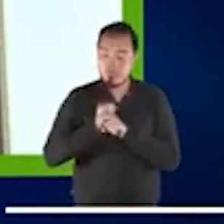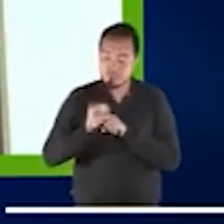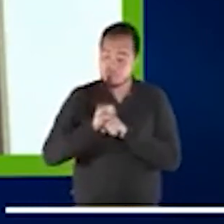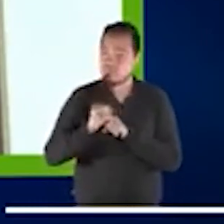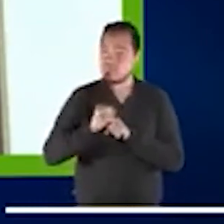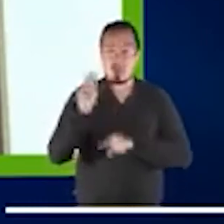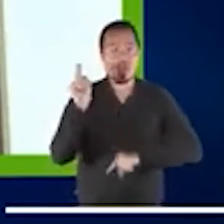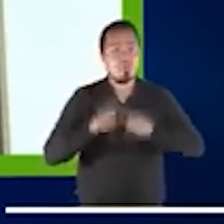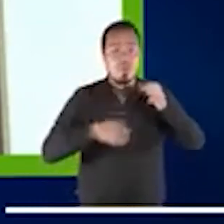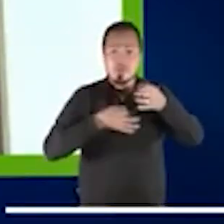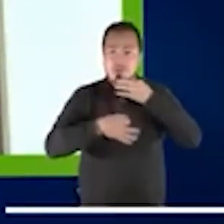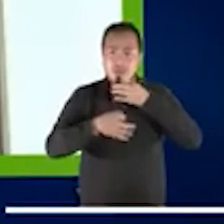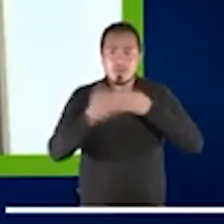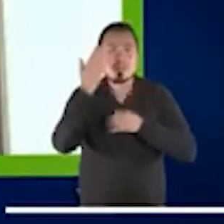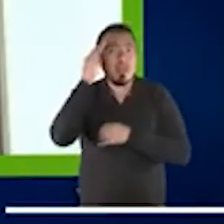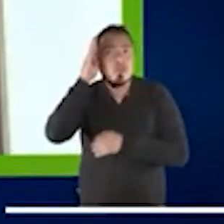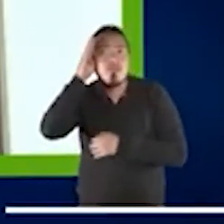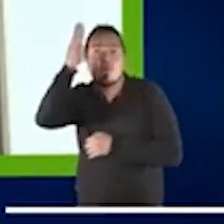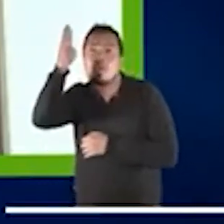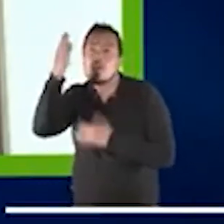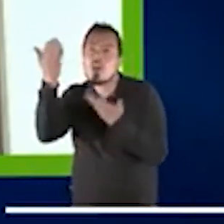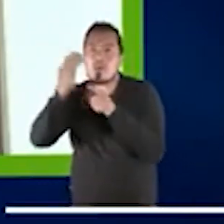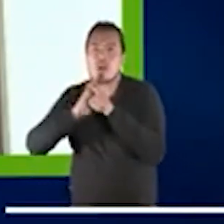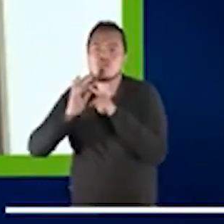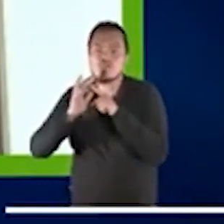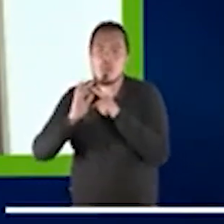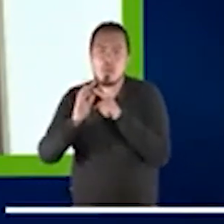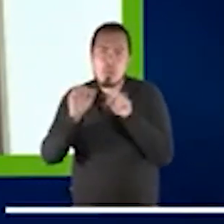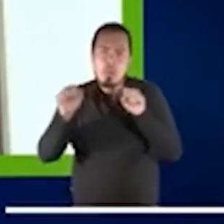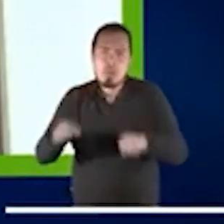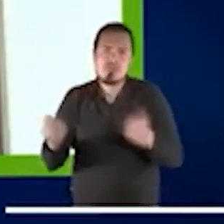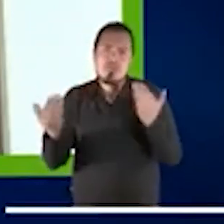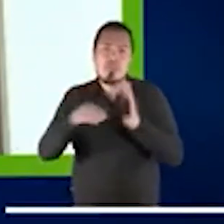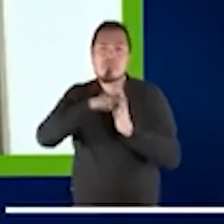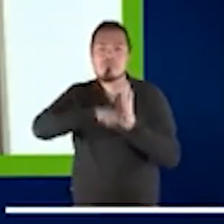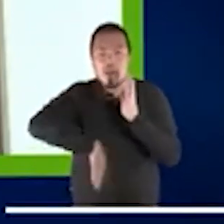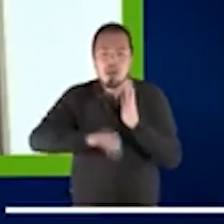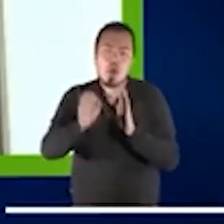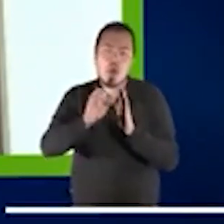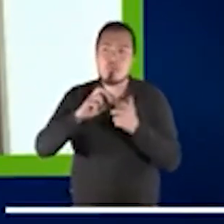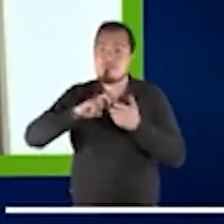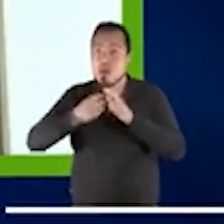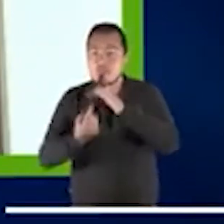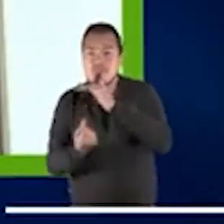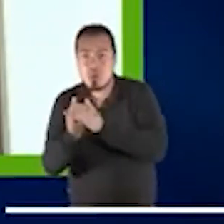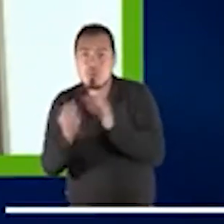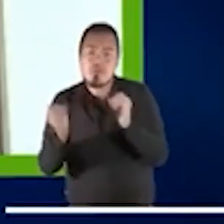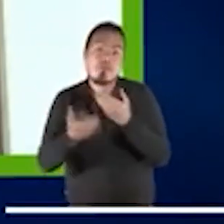más fácil en el futuro pensarlo porque puede ser más barato, puede ser más conveniente, más fácil.